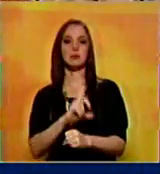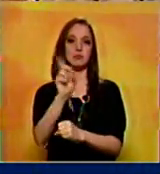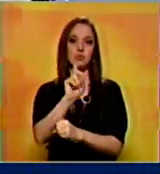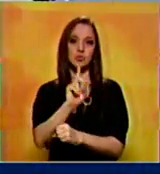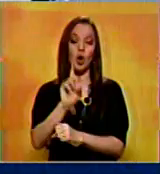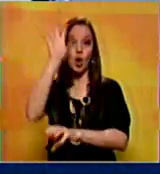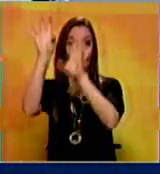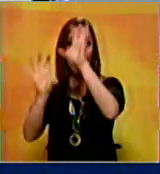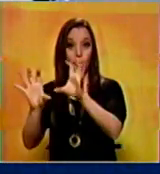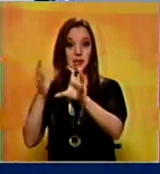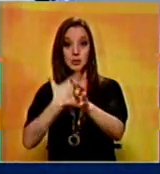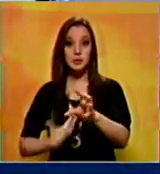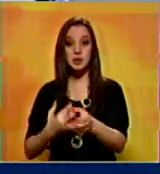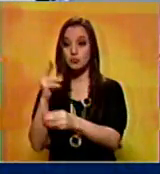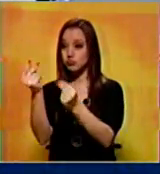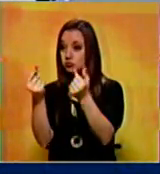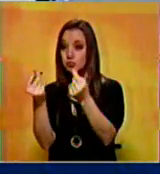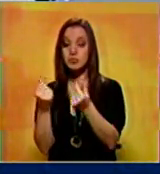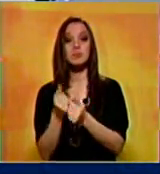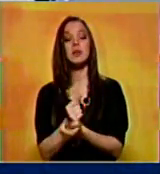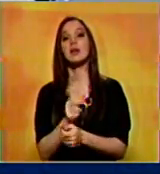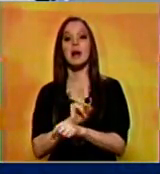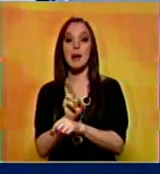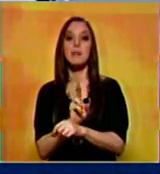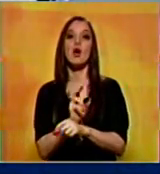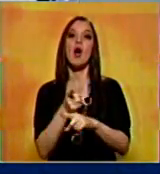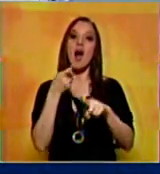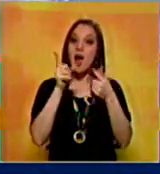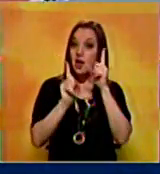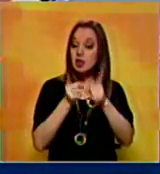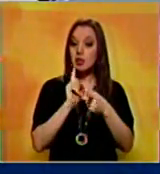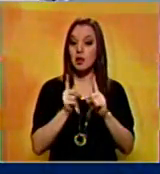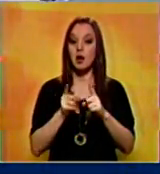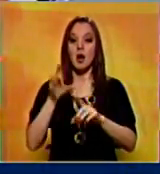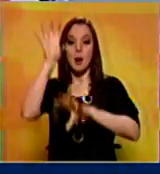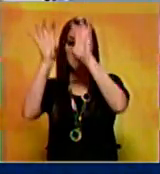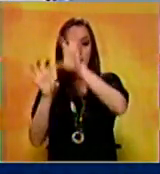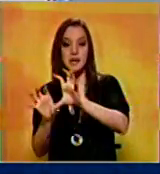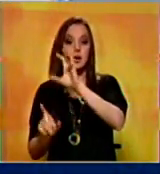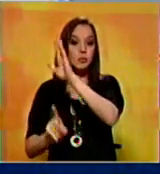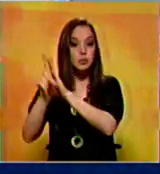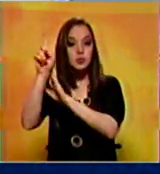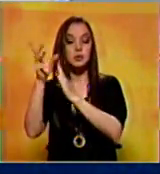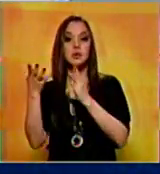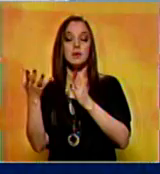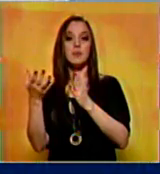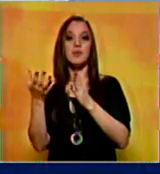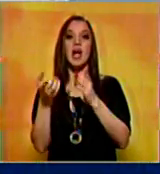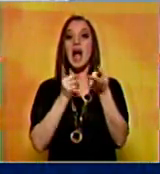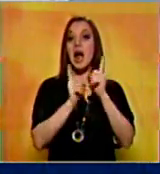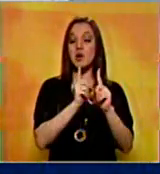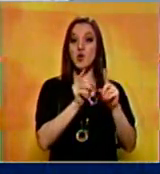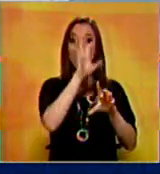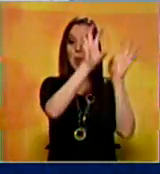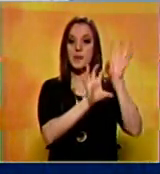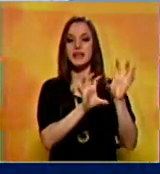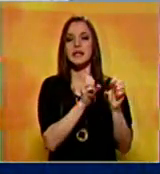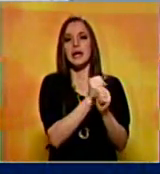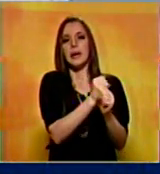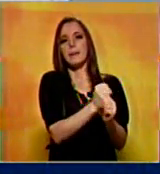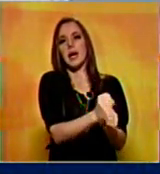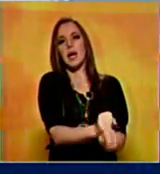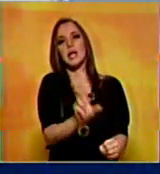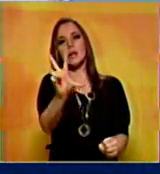bastante contundentes cuando países que se demoran tres años en tomar una